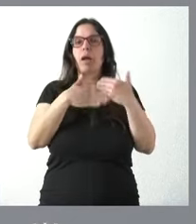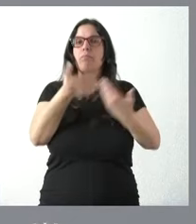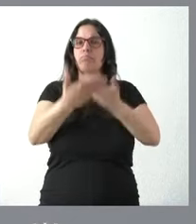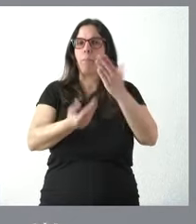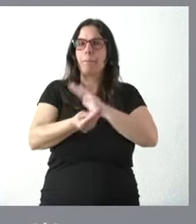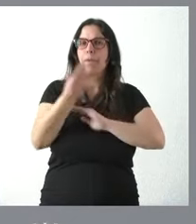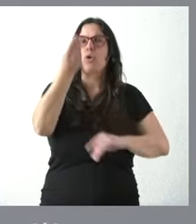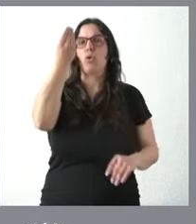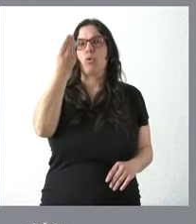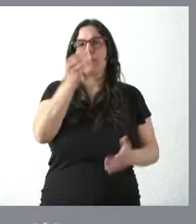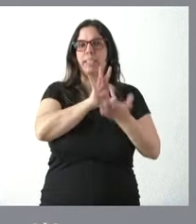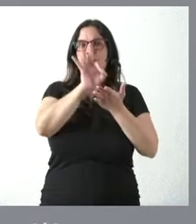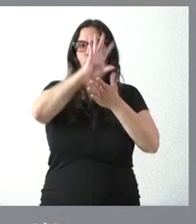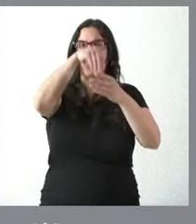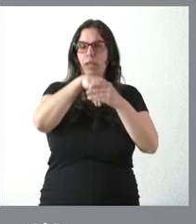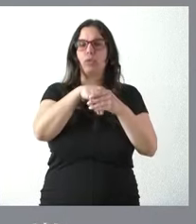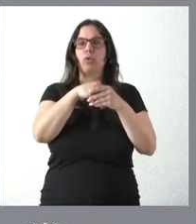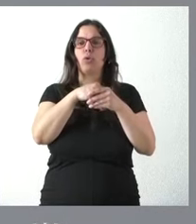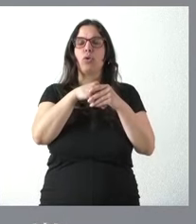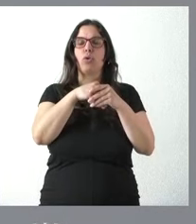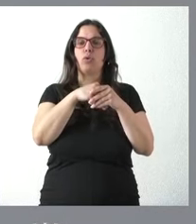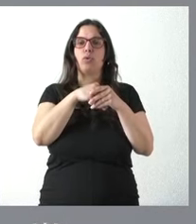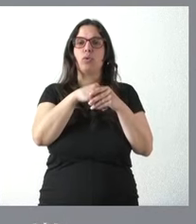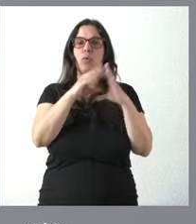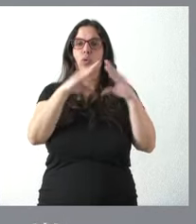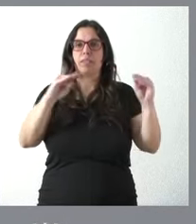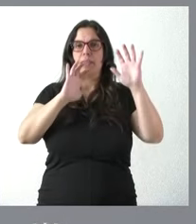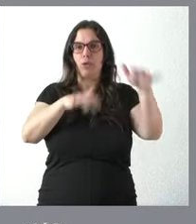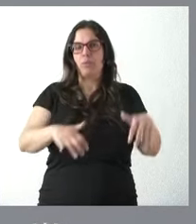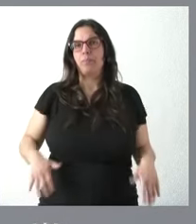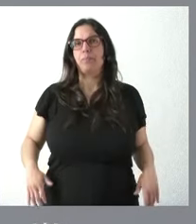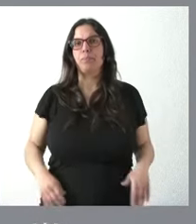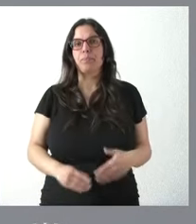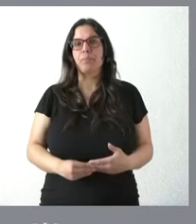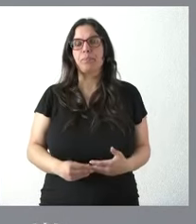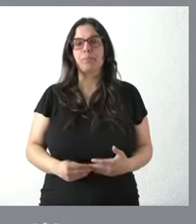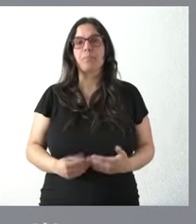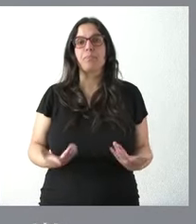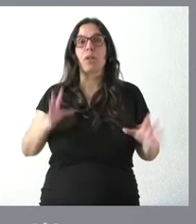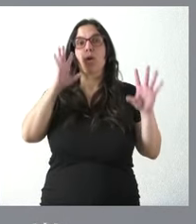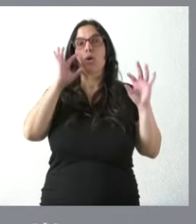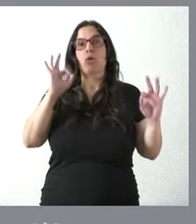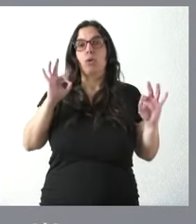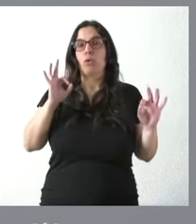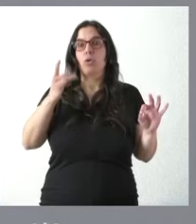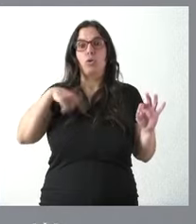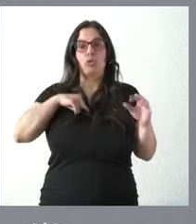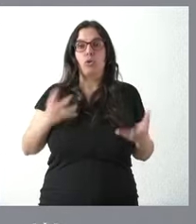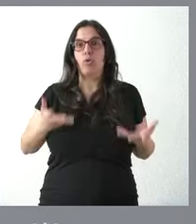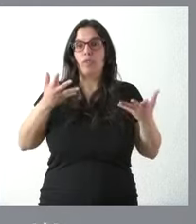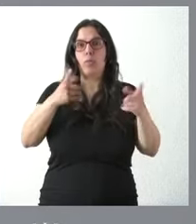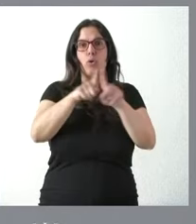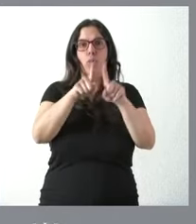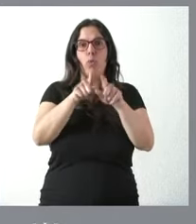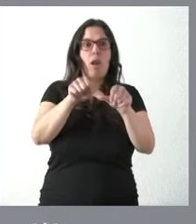los servicios en torno a la Universidad de León estamos lógicamente a la misma disposición que estuvimos siempre con el equipo